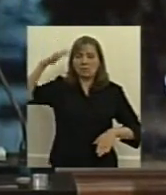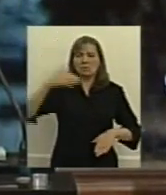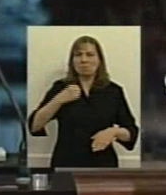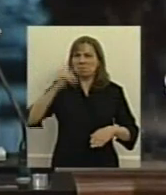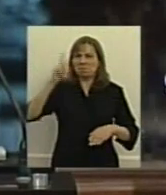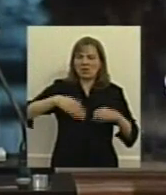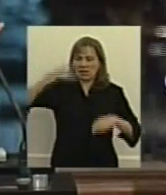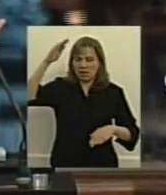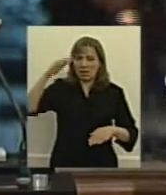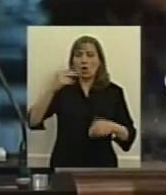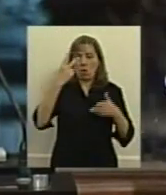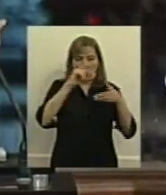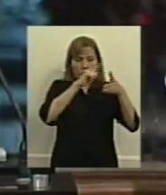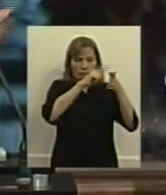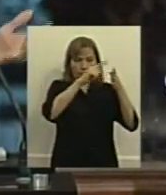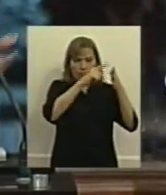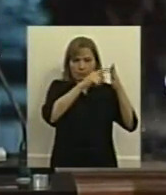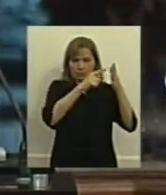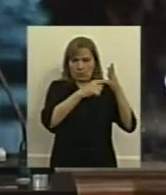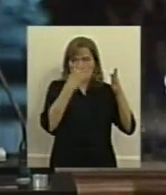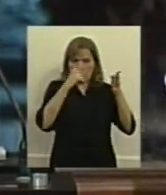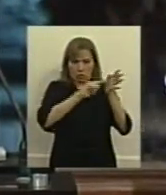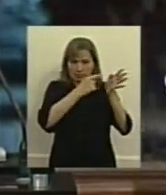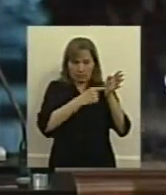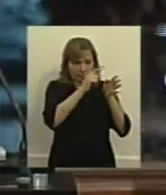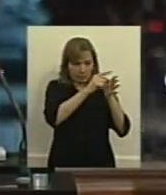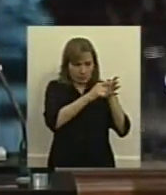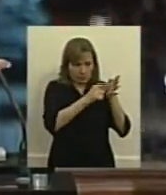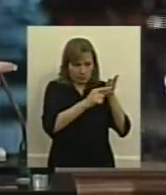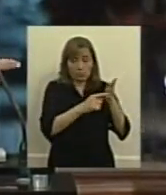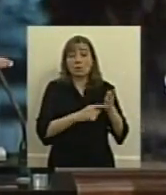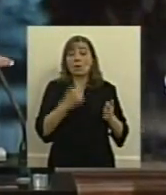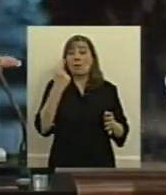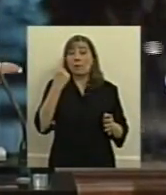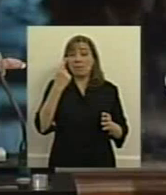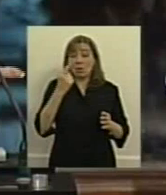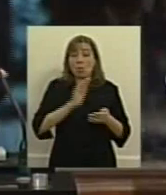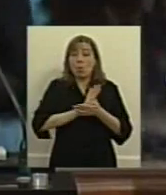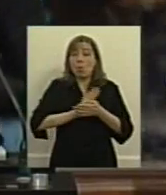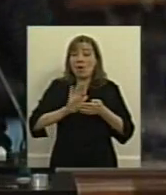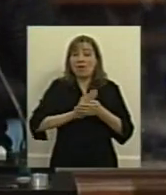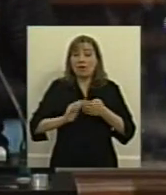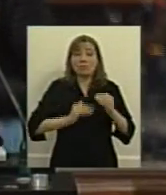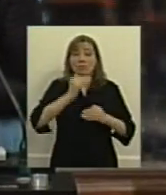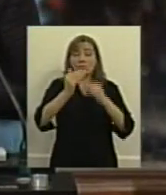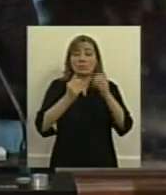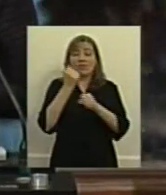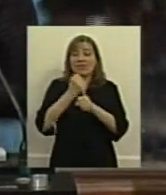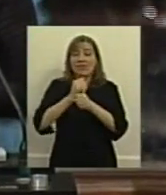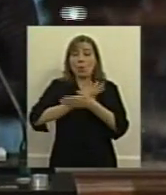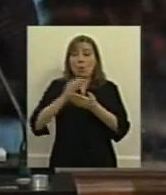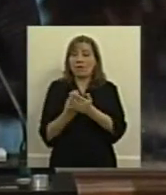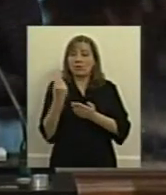razones dos de ellas de carácter estructurales modélicas tienen que ver con nuestro modelo la generación de puestos de